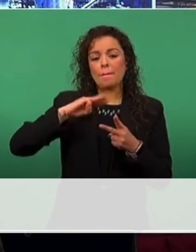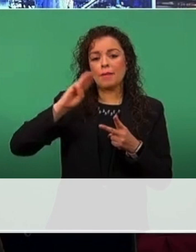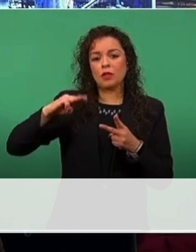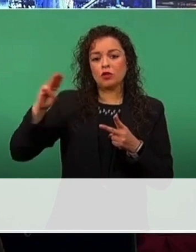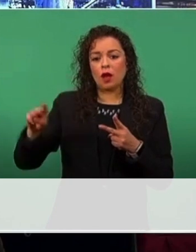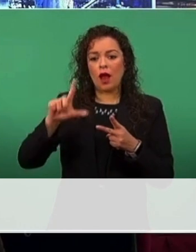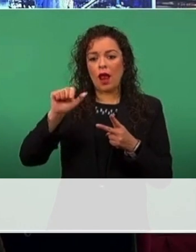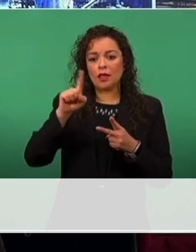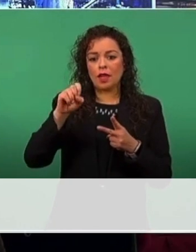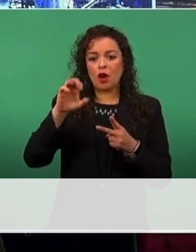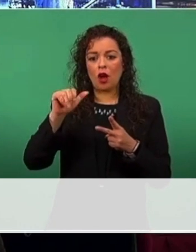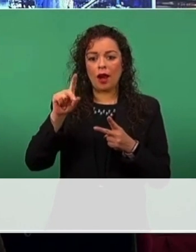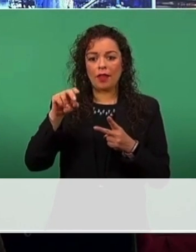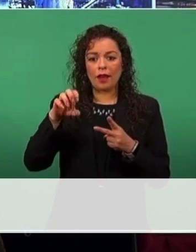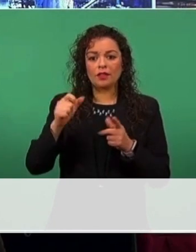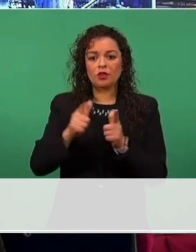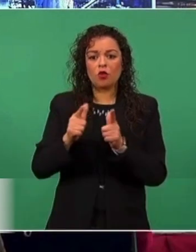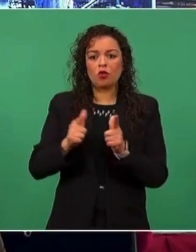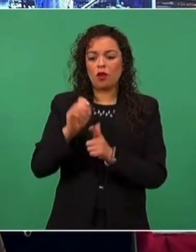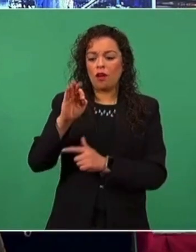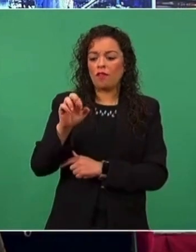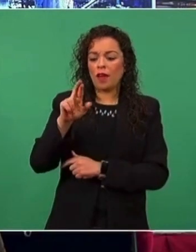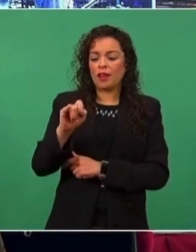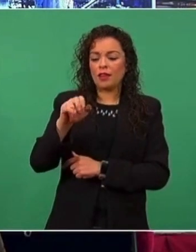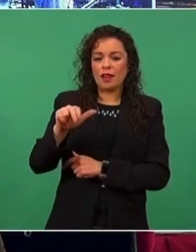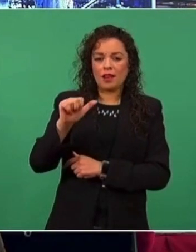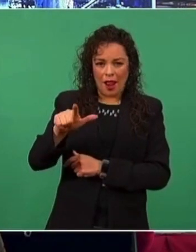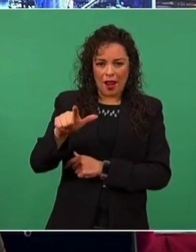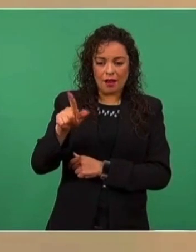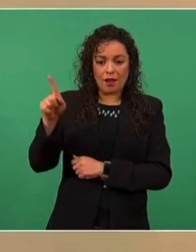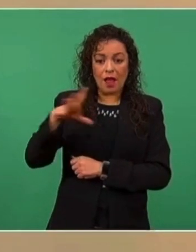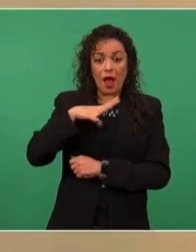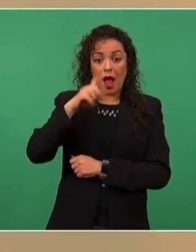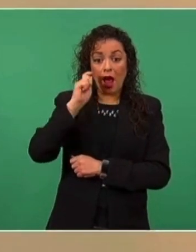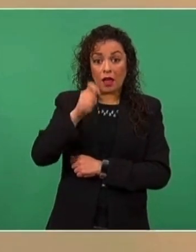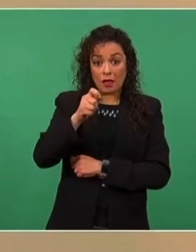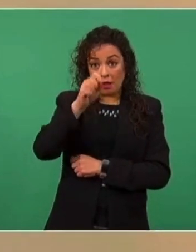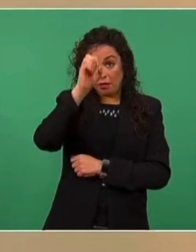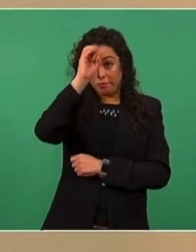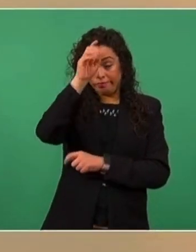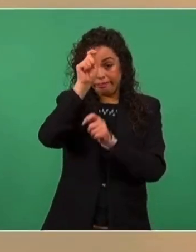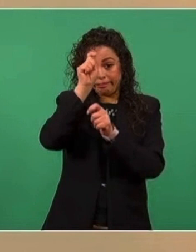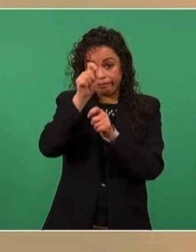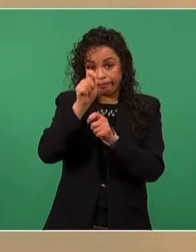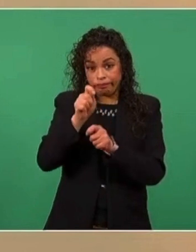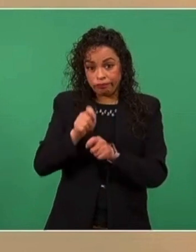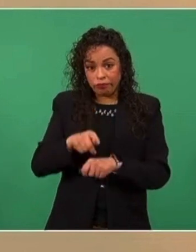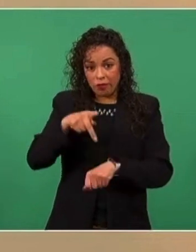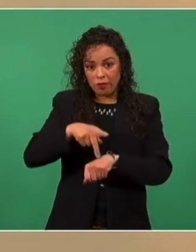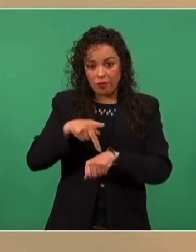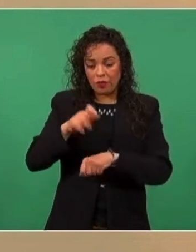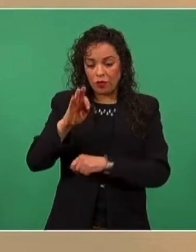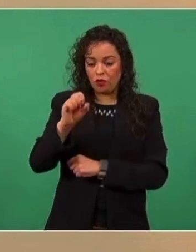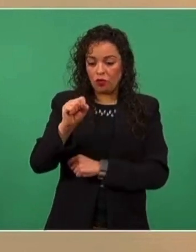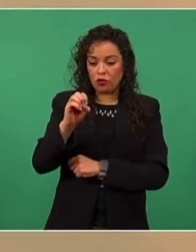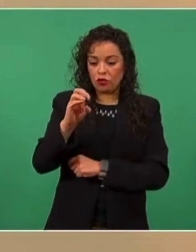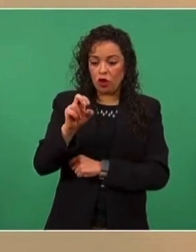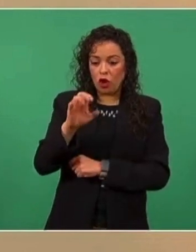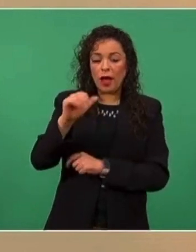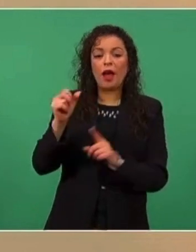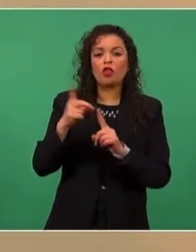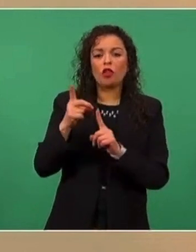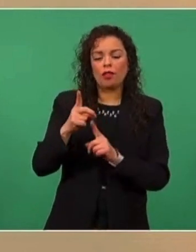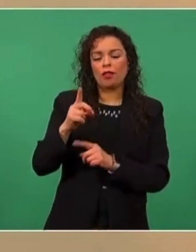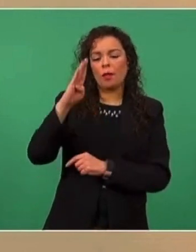que también poseía una mina de roca fosfórica en San Juan de la Costa, en Baja California Sur.